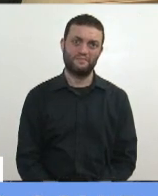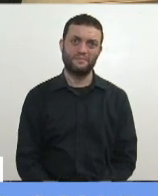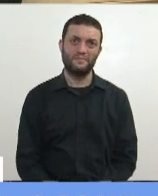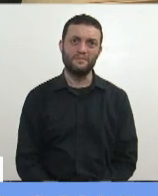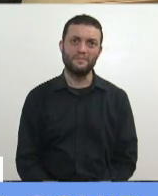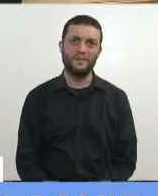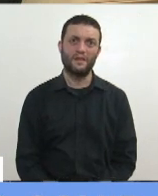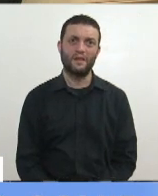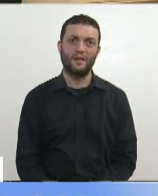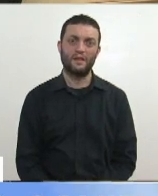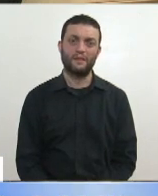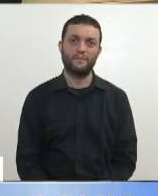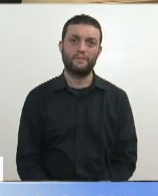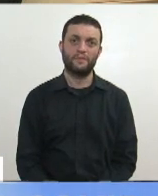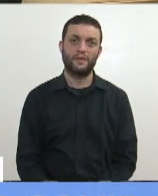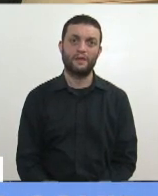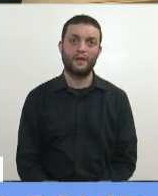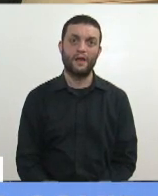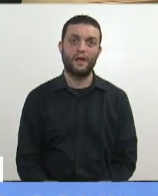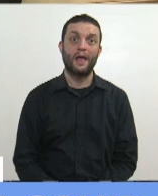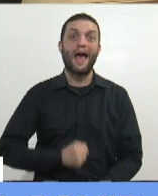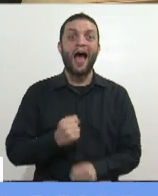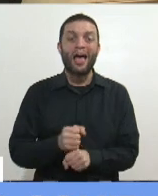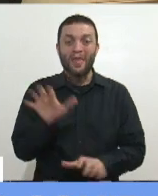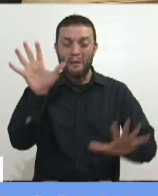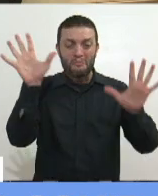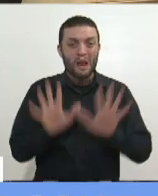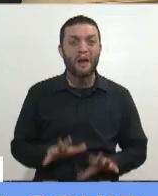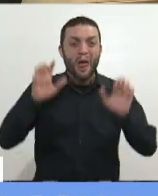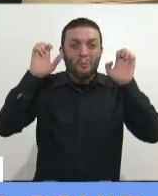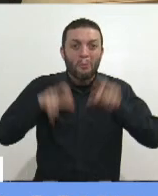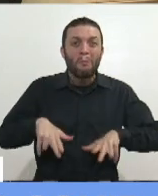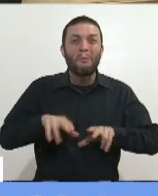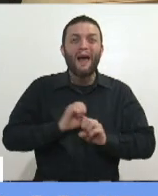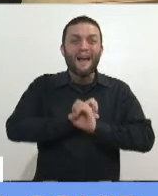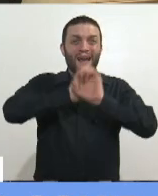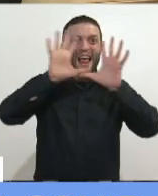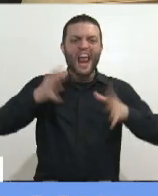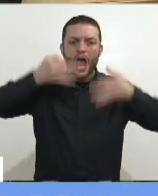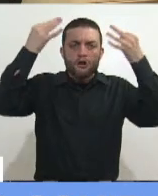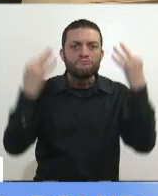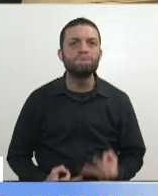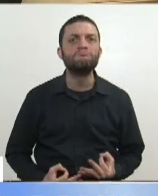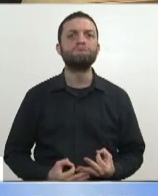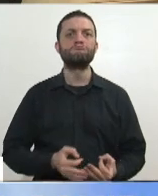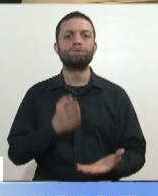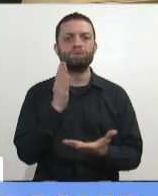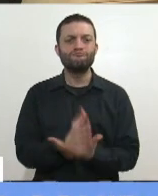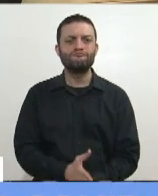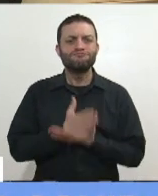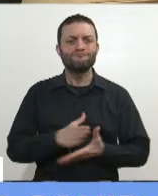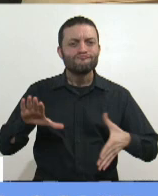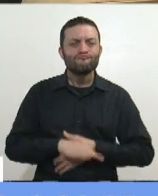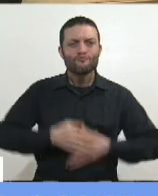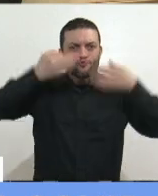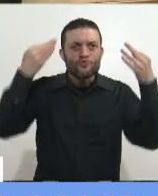Hasta que veamos un plan claro, concreto, preciso, de